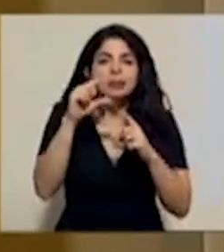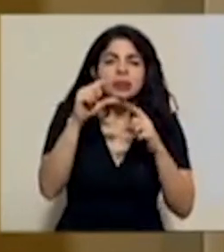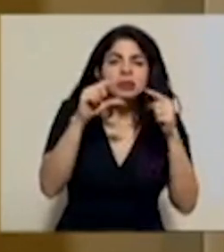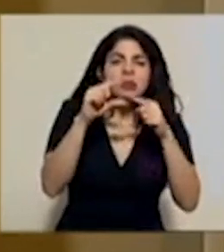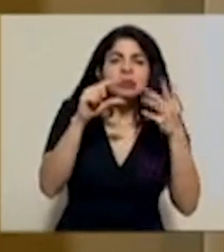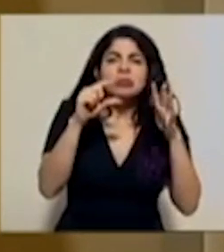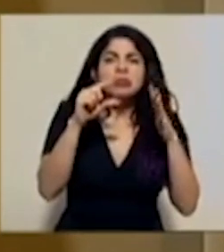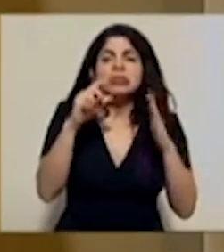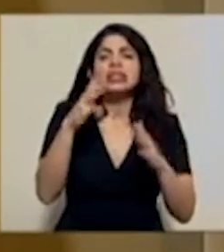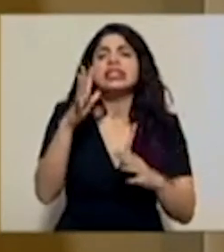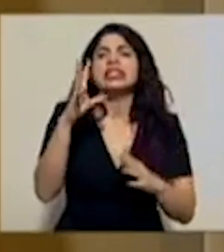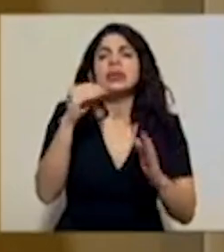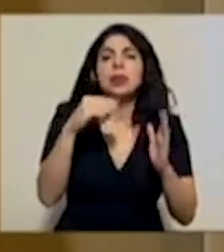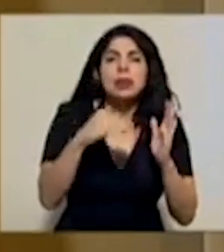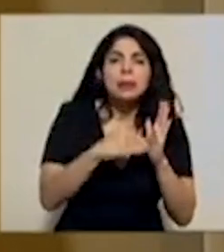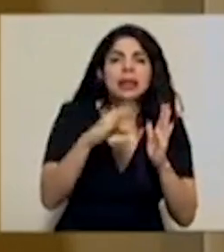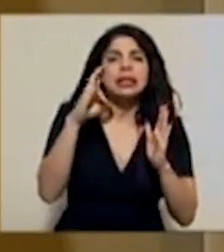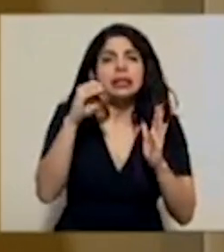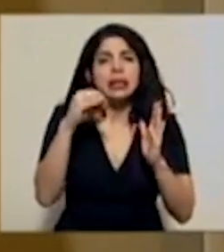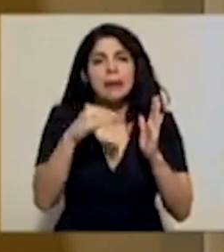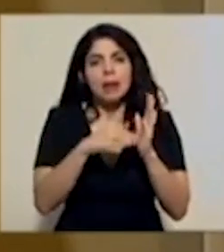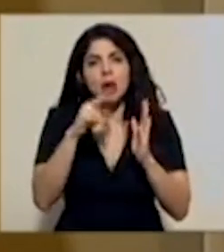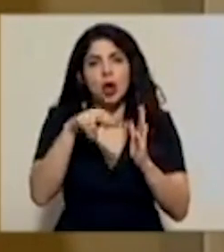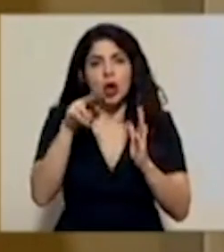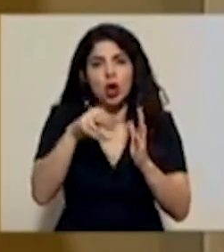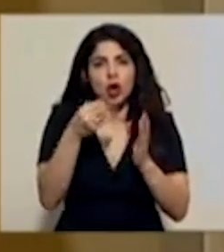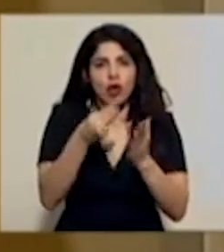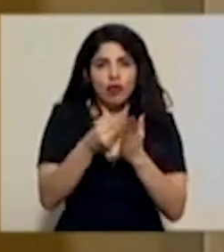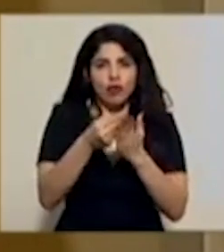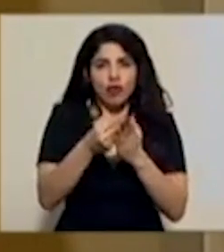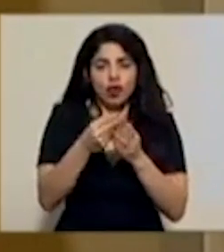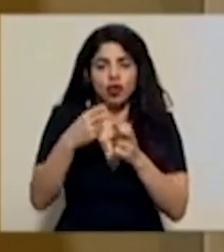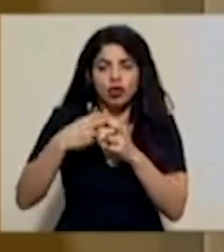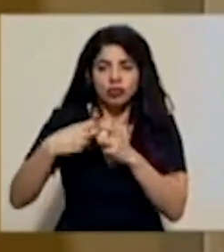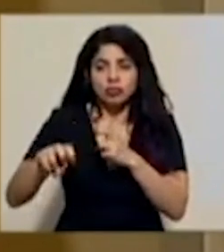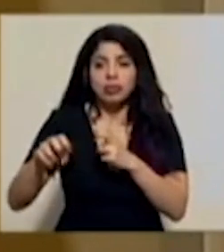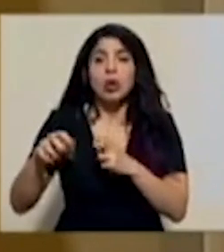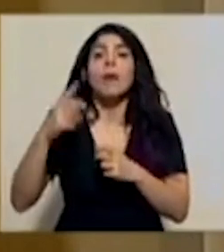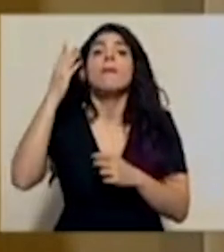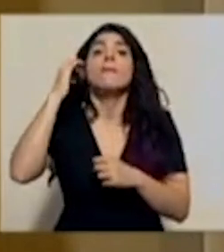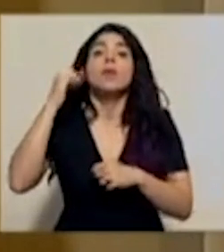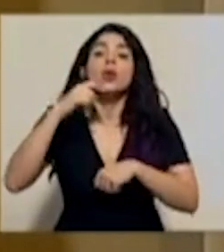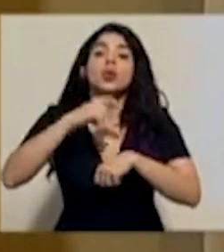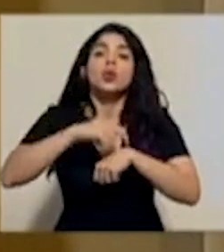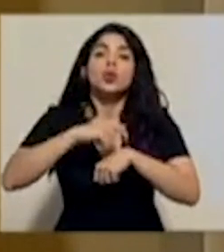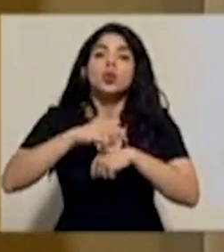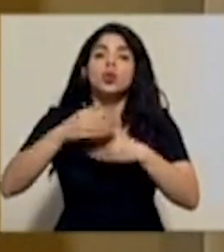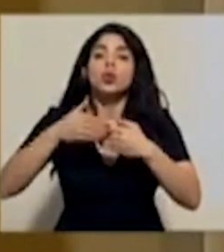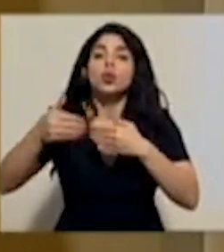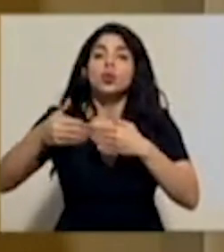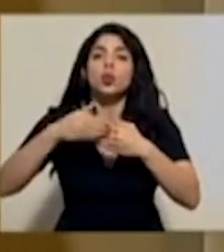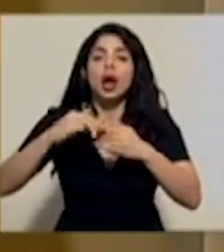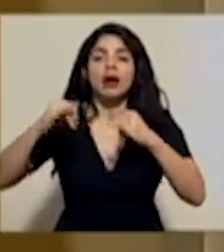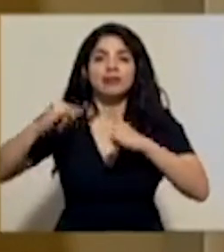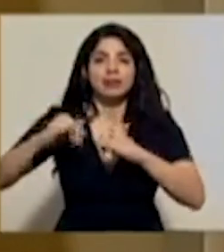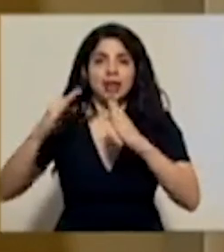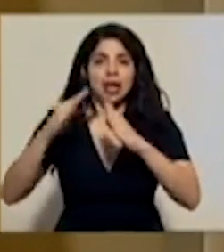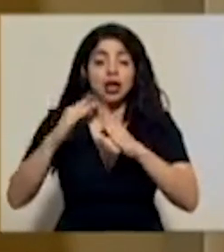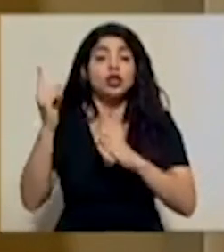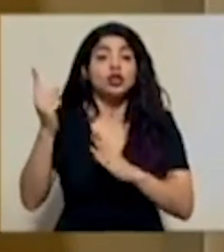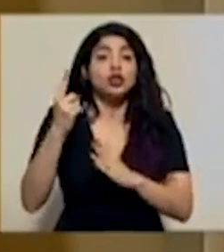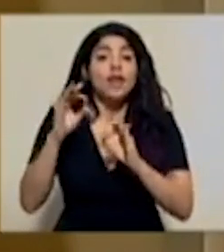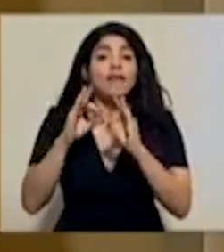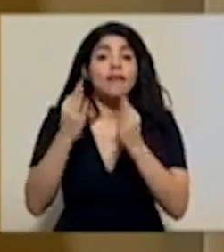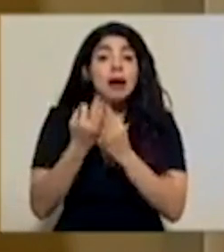50 mil y 70 mil colones por el periodo de aislamiento para familias en condición de